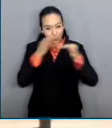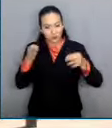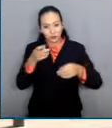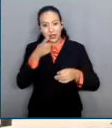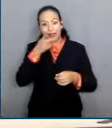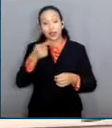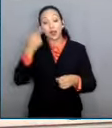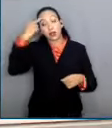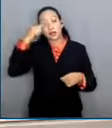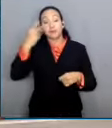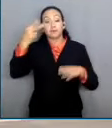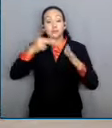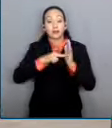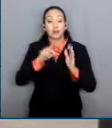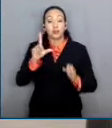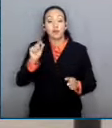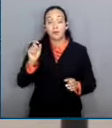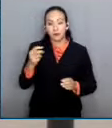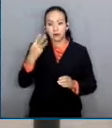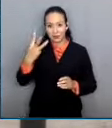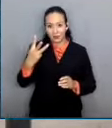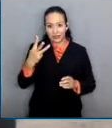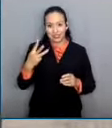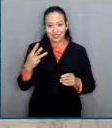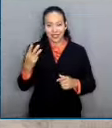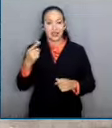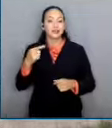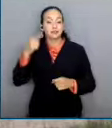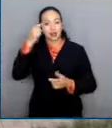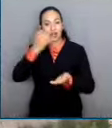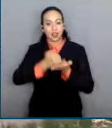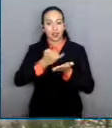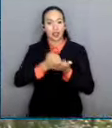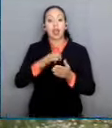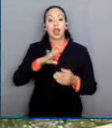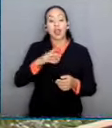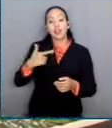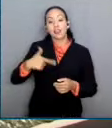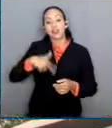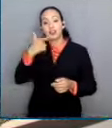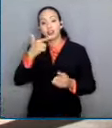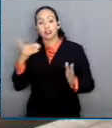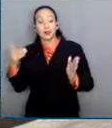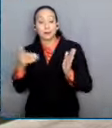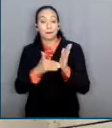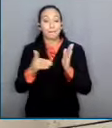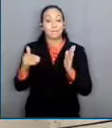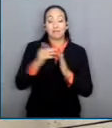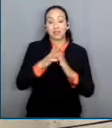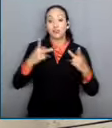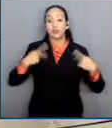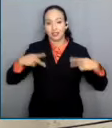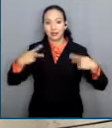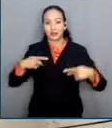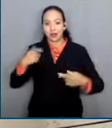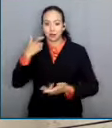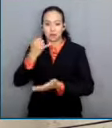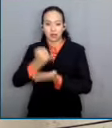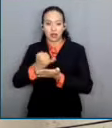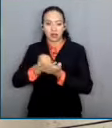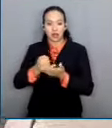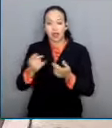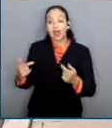se habrán presentado más de 12 millones de declaraciones de personas físicas contra las 7 millones de